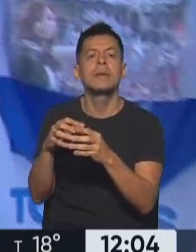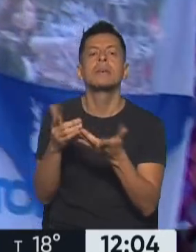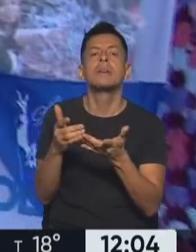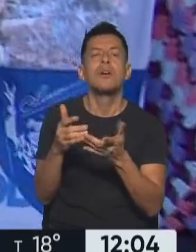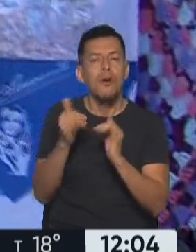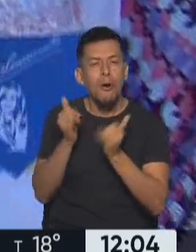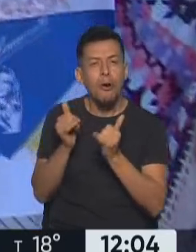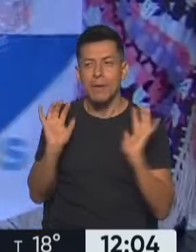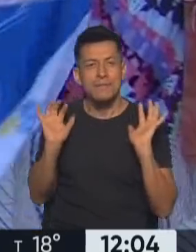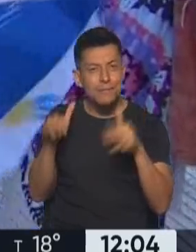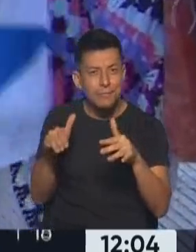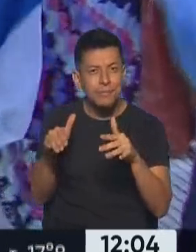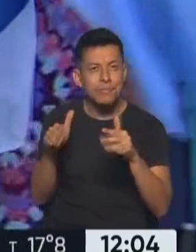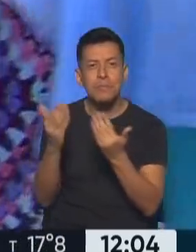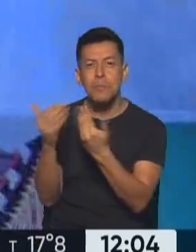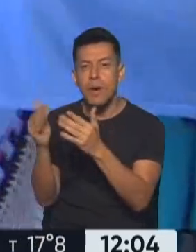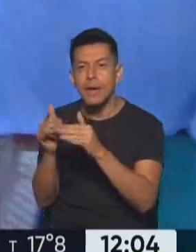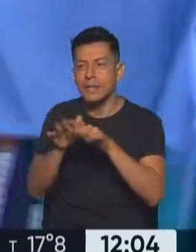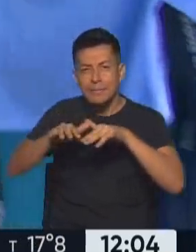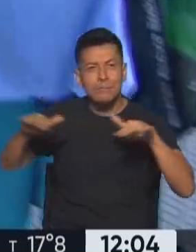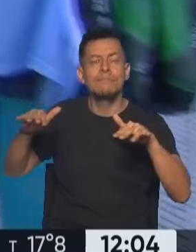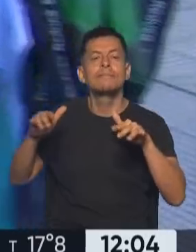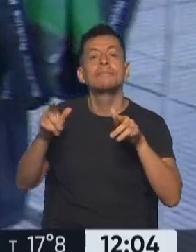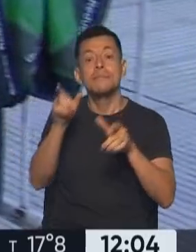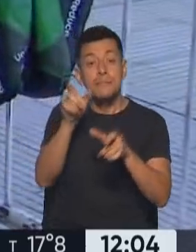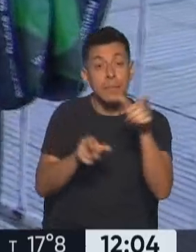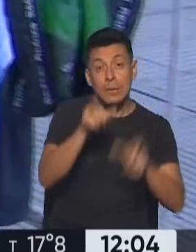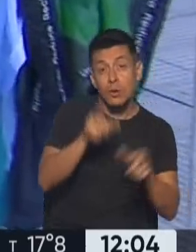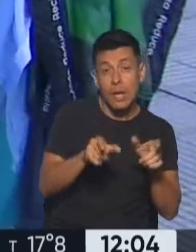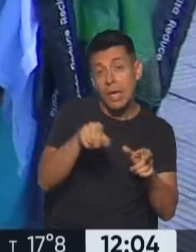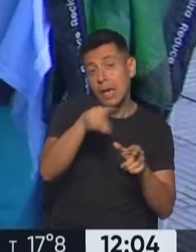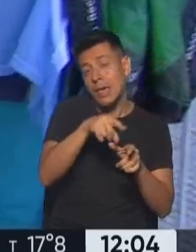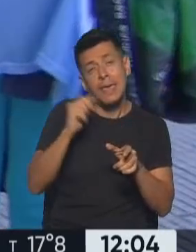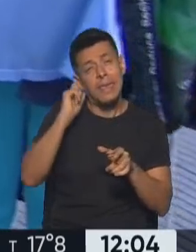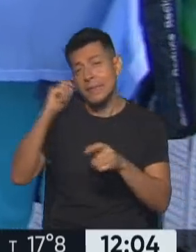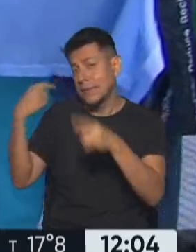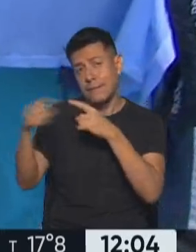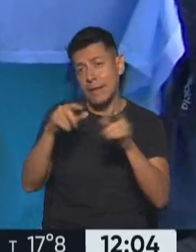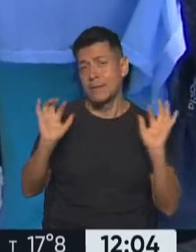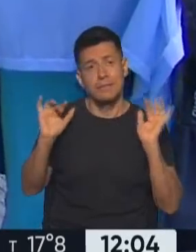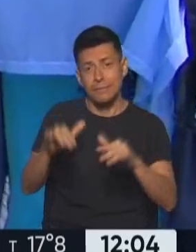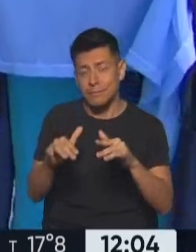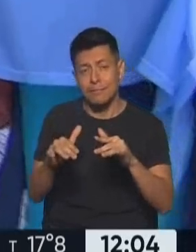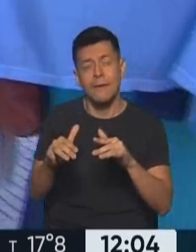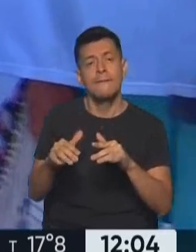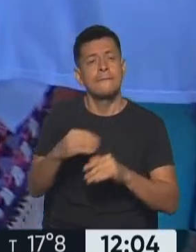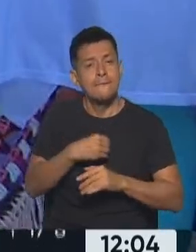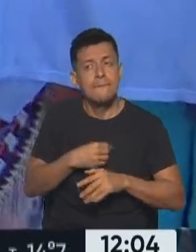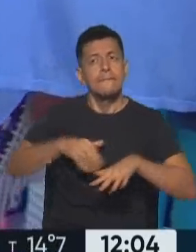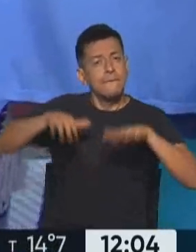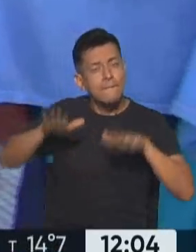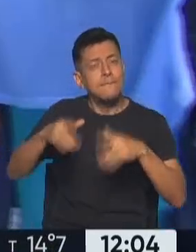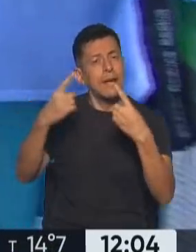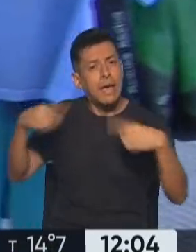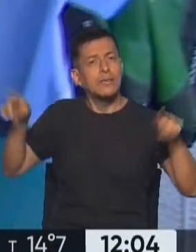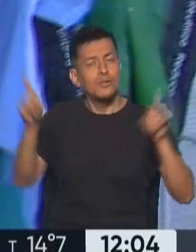juventud que también están apostadas en las puertas para ingresar y también personas de todas las edades con devoción. Bueno, cantan también, ¿no?